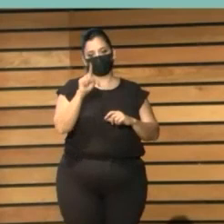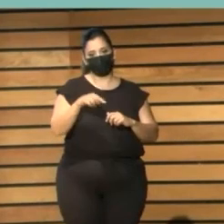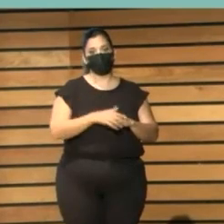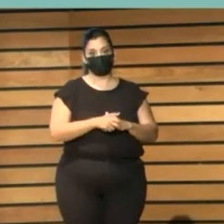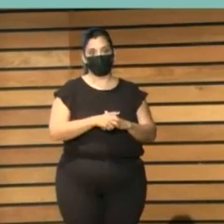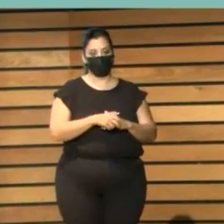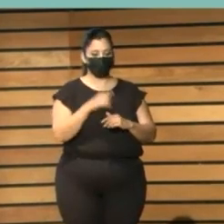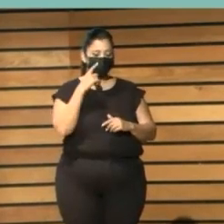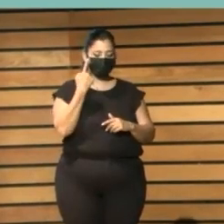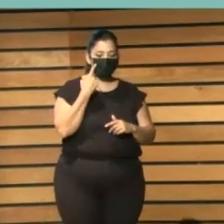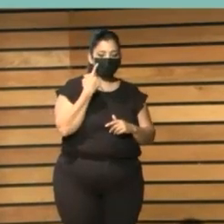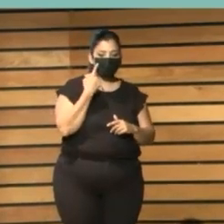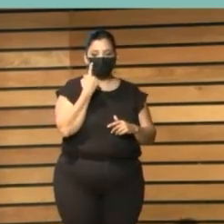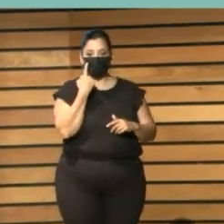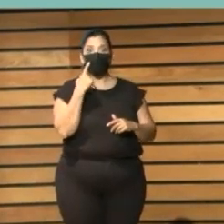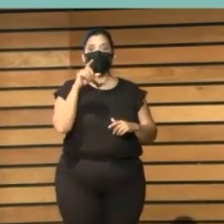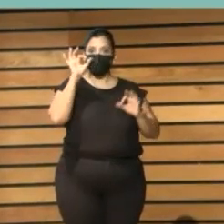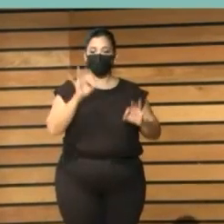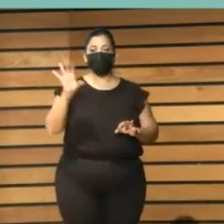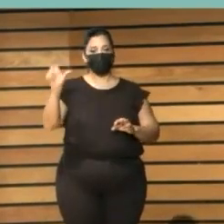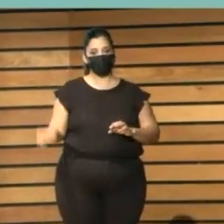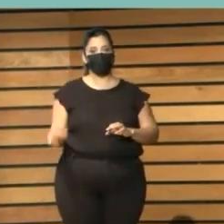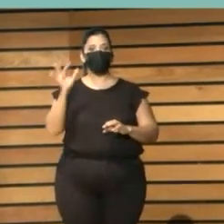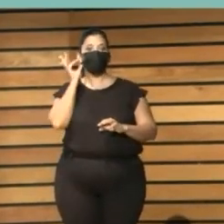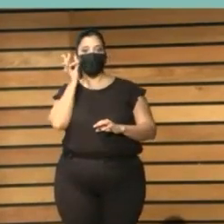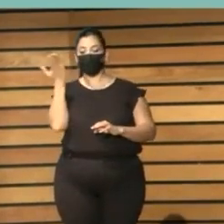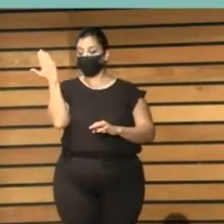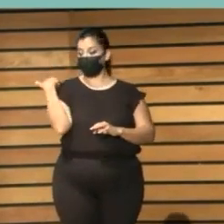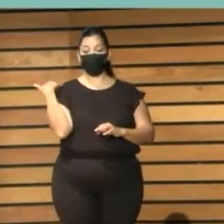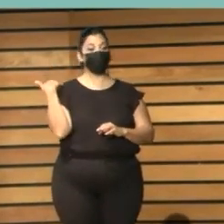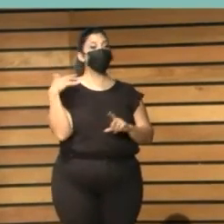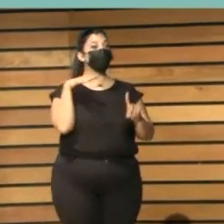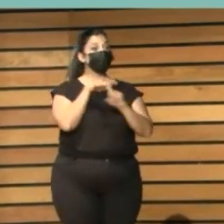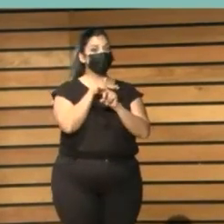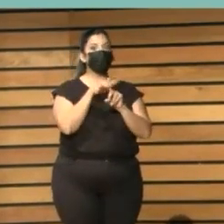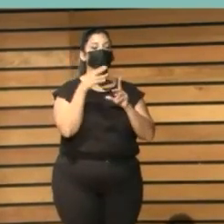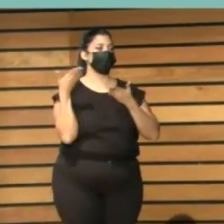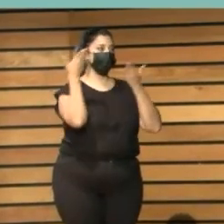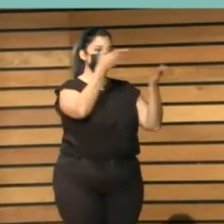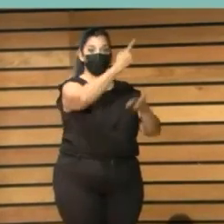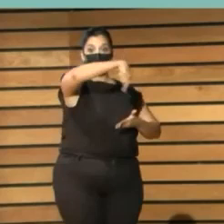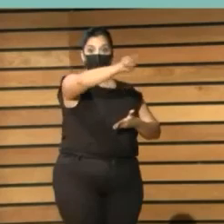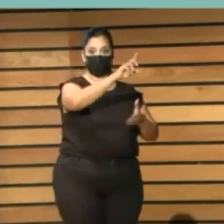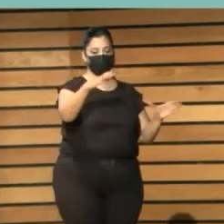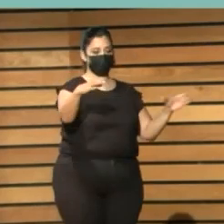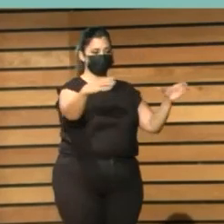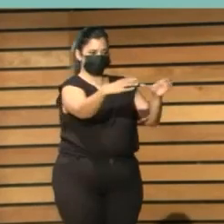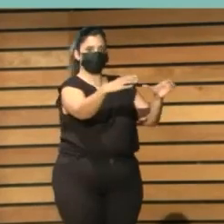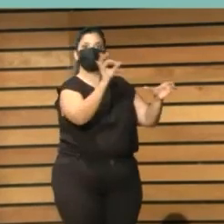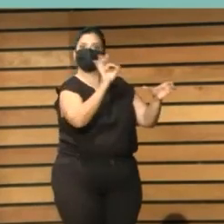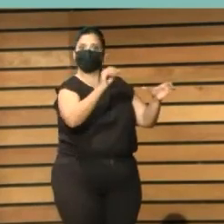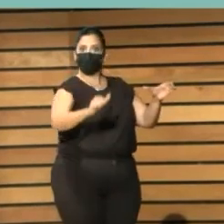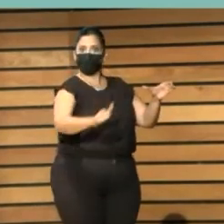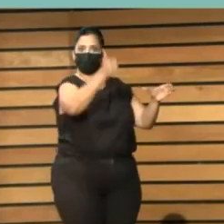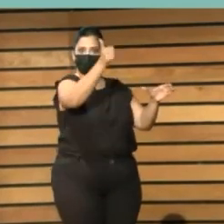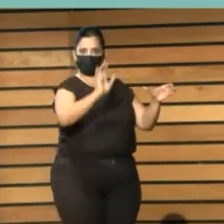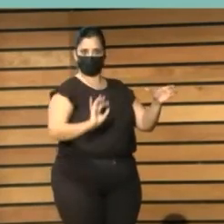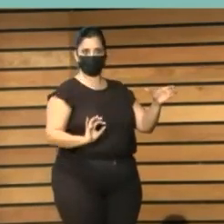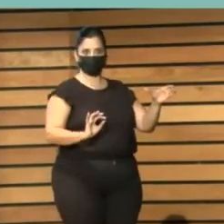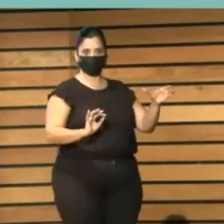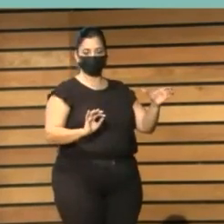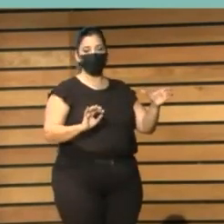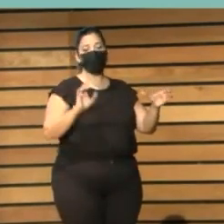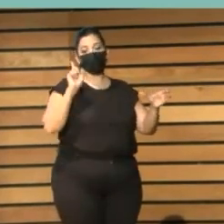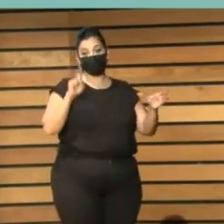influencia en aquellas lecturas que proponían. Pero la escuela también lo ha hecho. Muchas